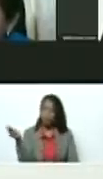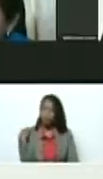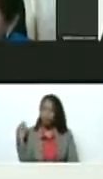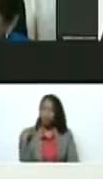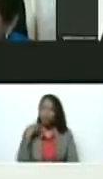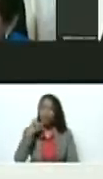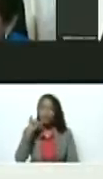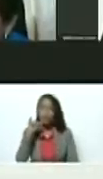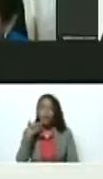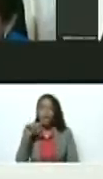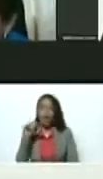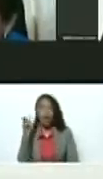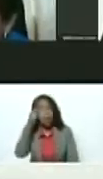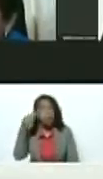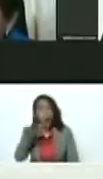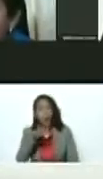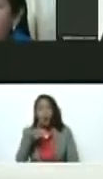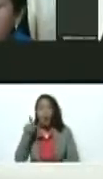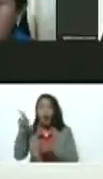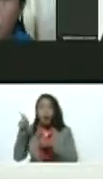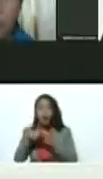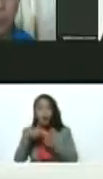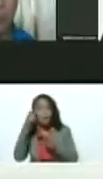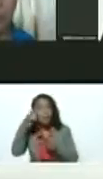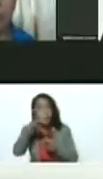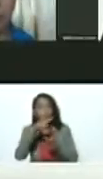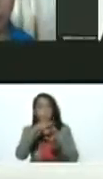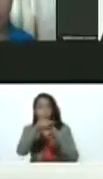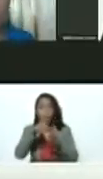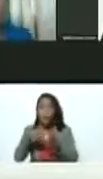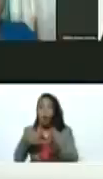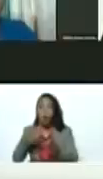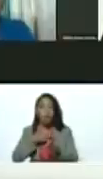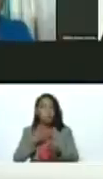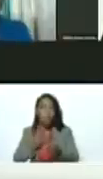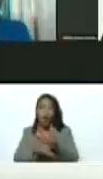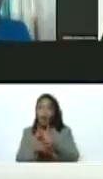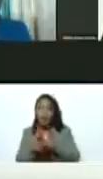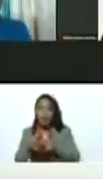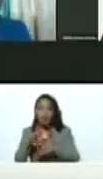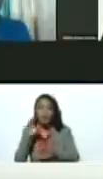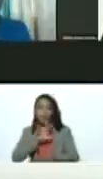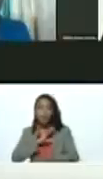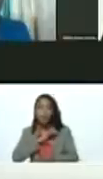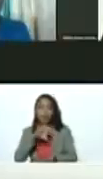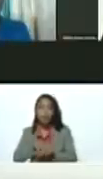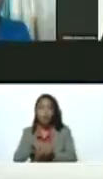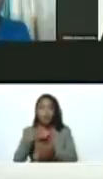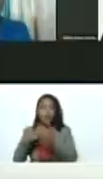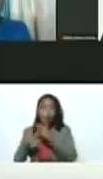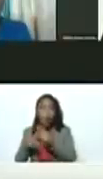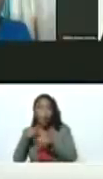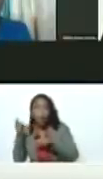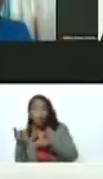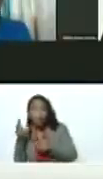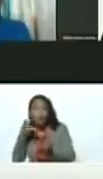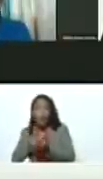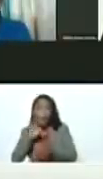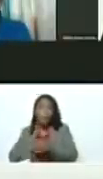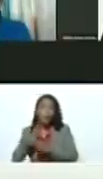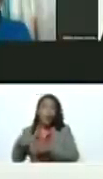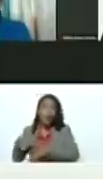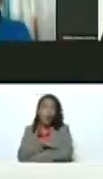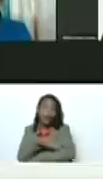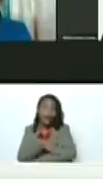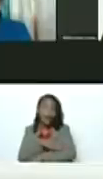en estos meses que el pueblo tal el pueblo tal el pueblo tal no puede salir a su propio estado si no tiene que salir a otro estado porque la vialidad